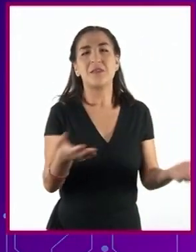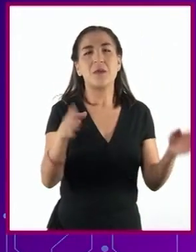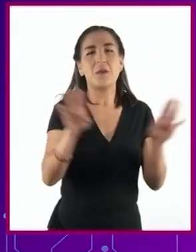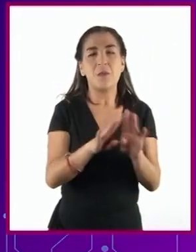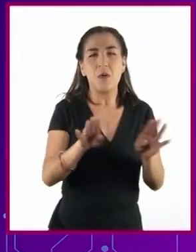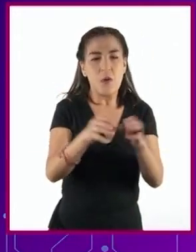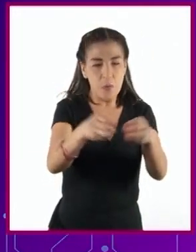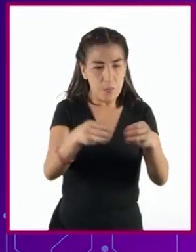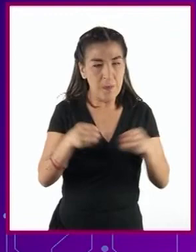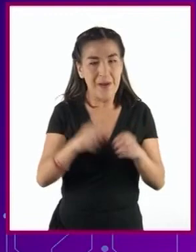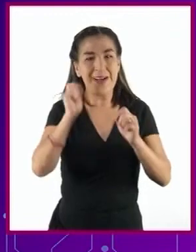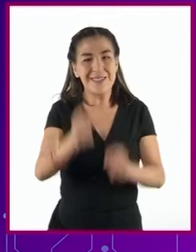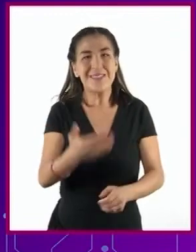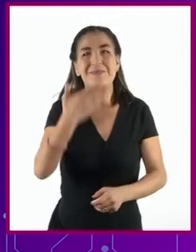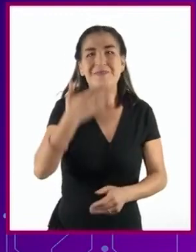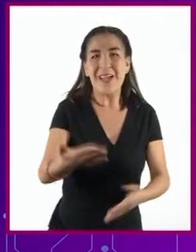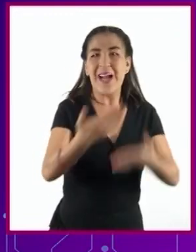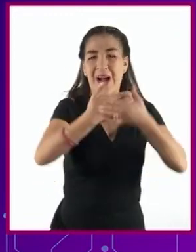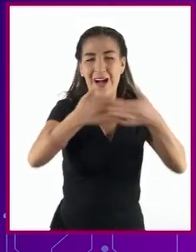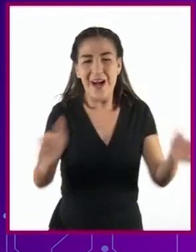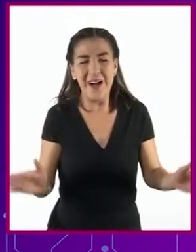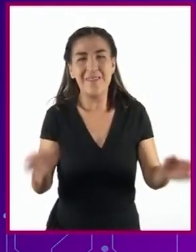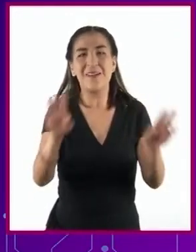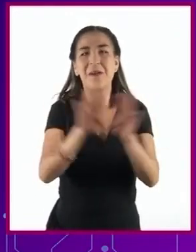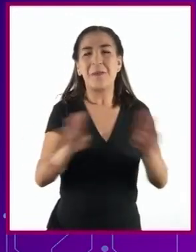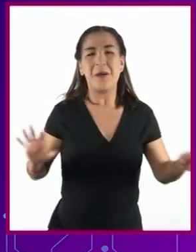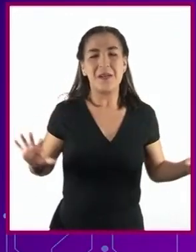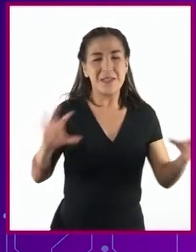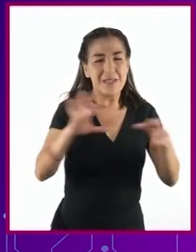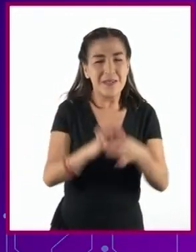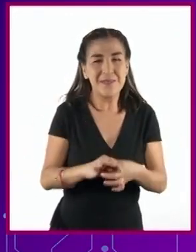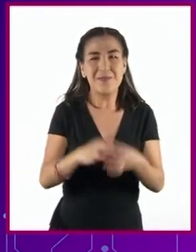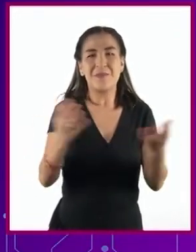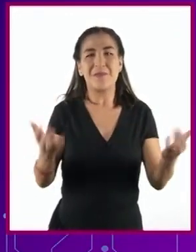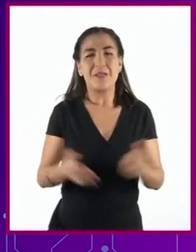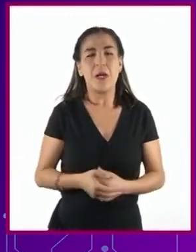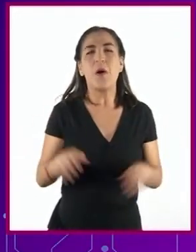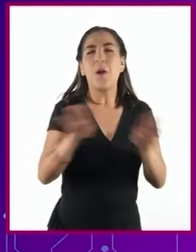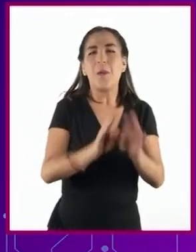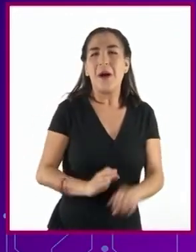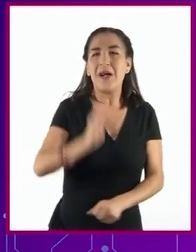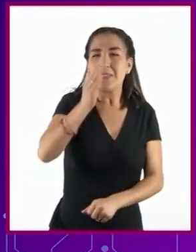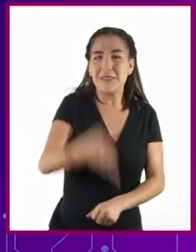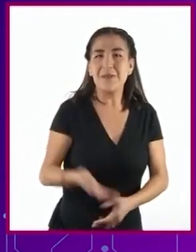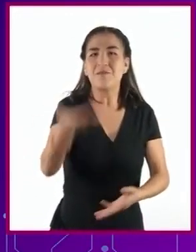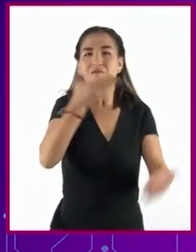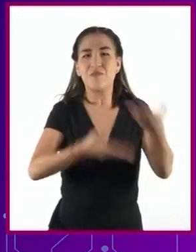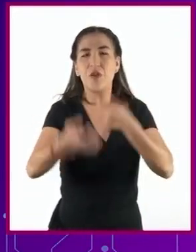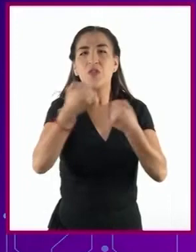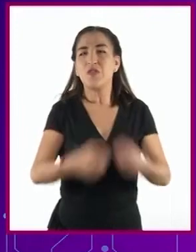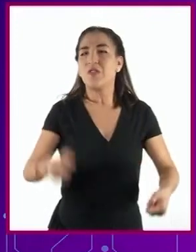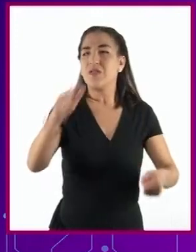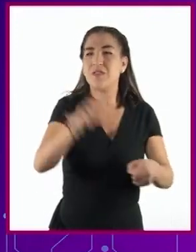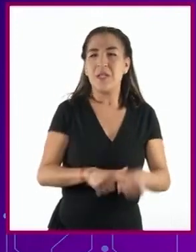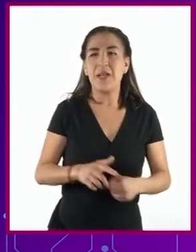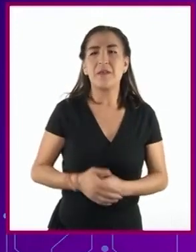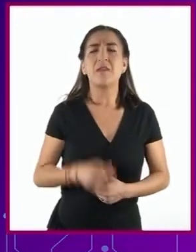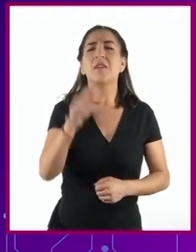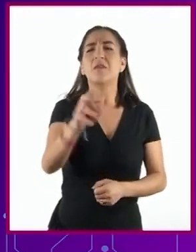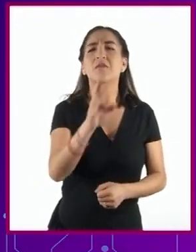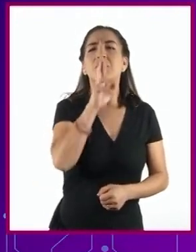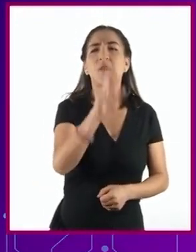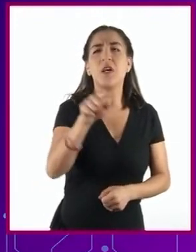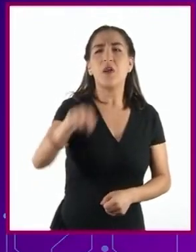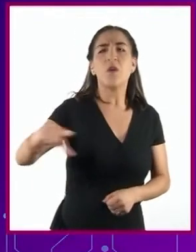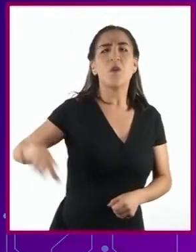son organizaciones abiertas con una gran capacidad de aceptación y movilización social. La respuesta de los